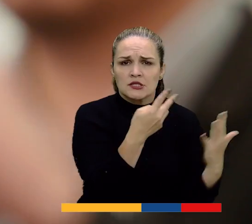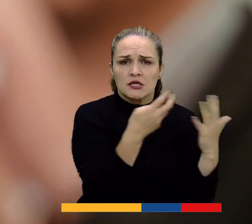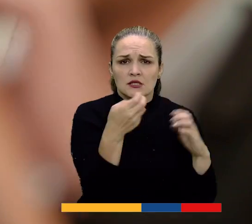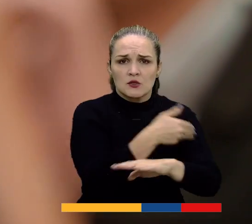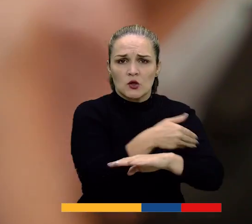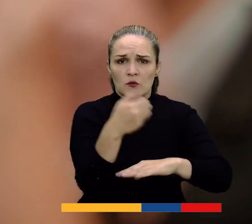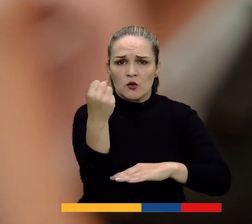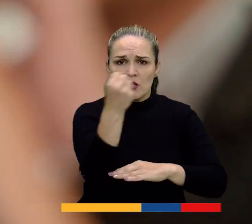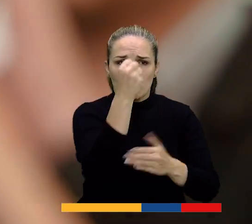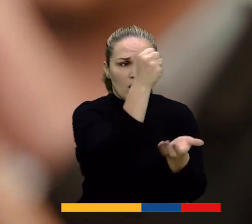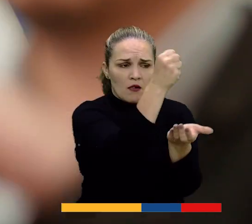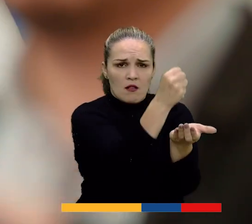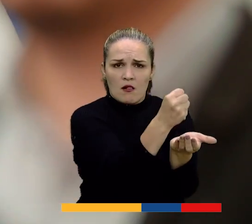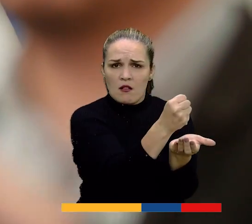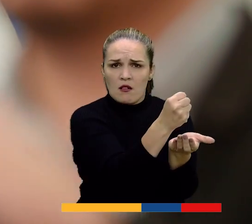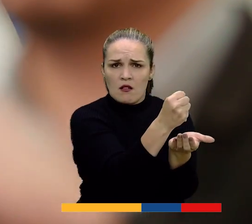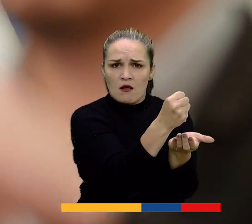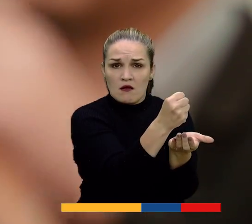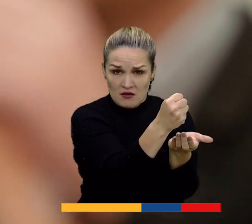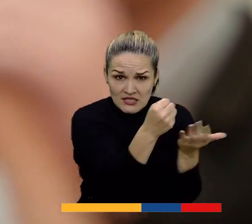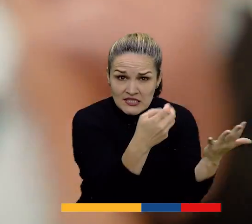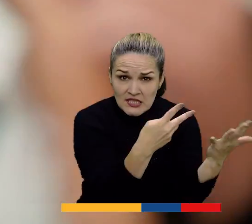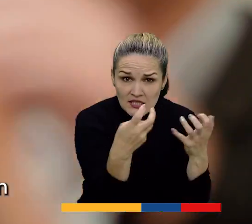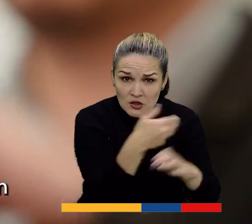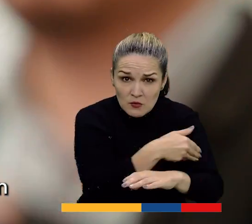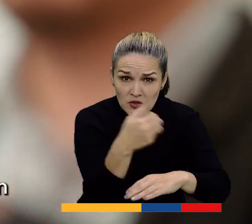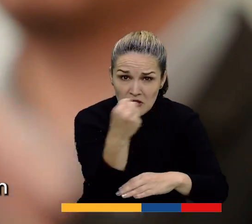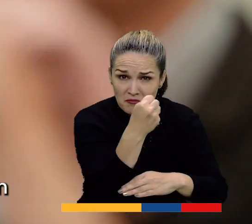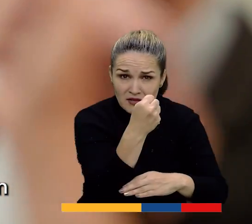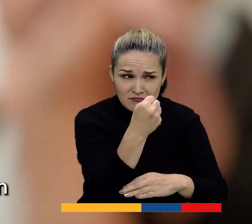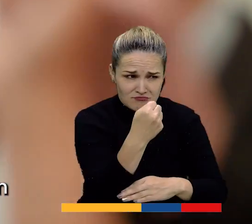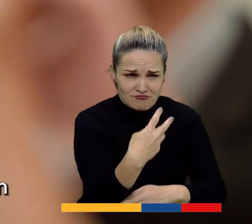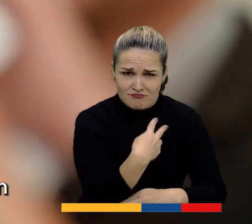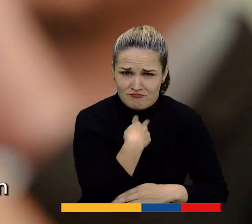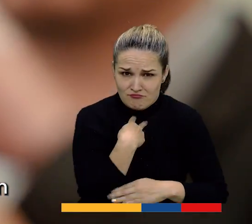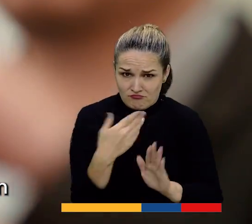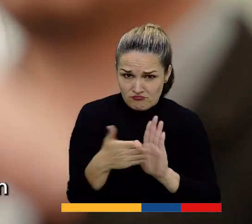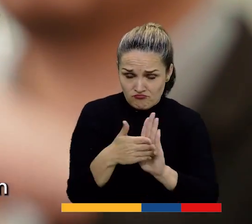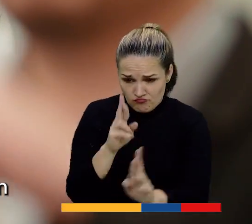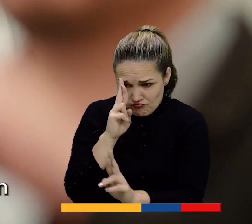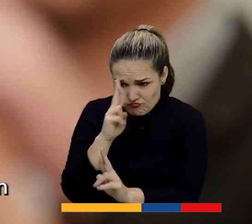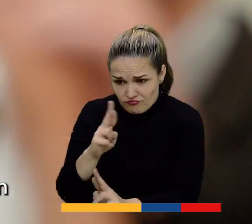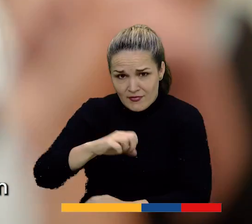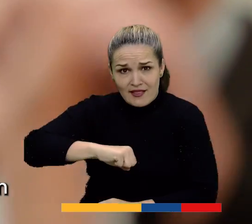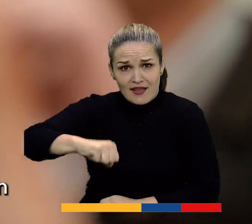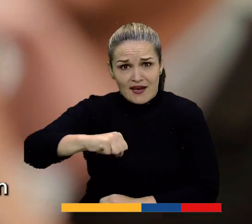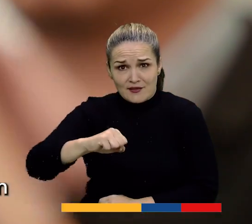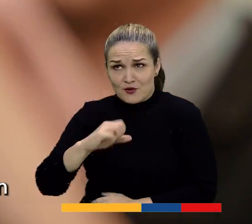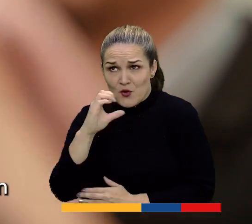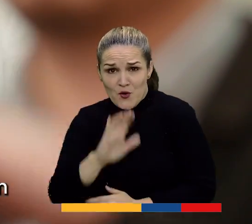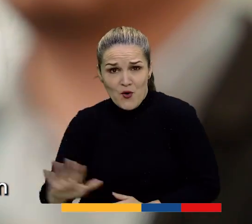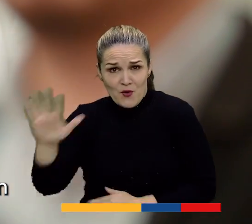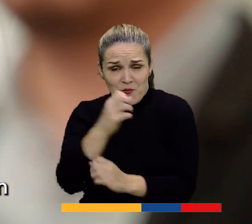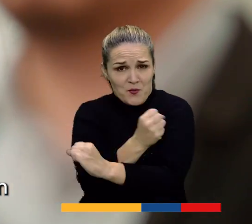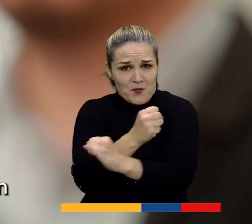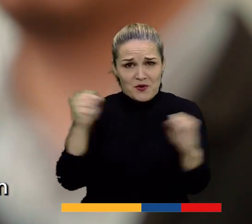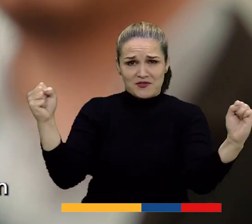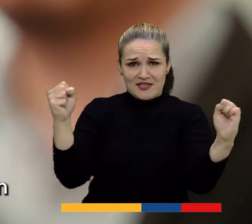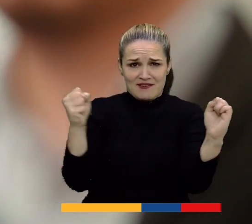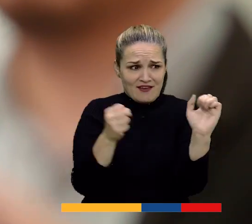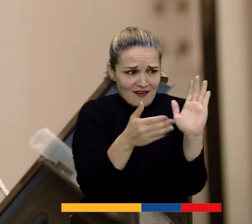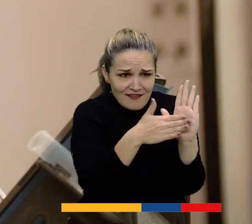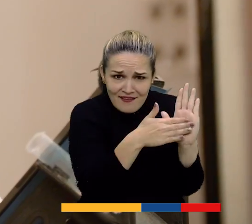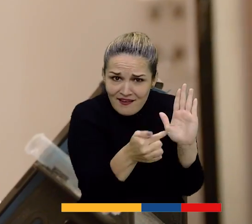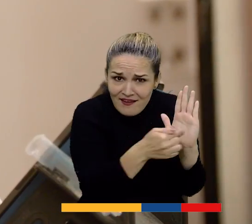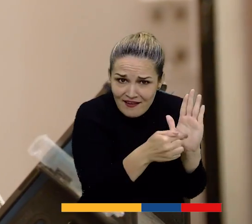tenía 700 millones de pesos. Con 700 millones de pesos no se garantizan los derechos a nadie en este